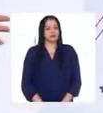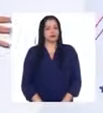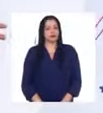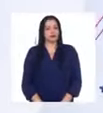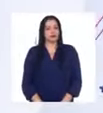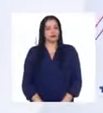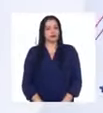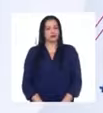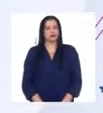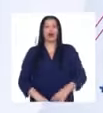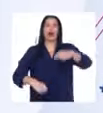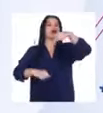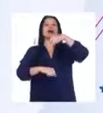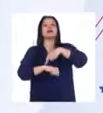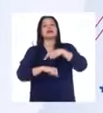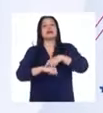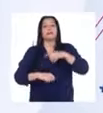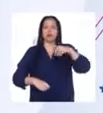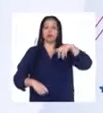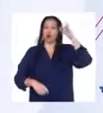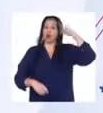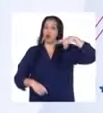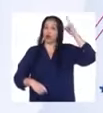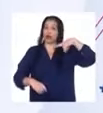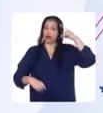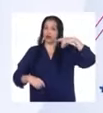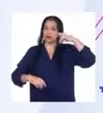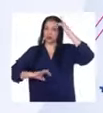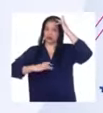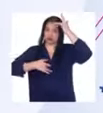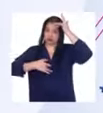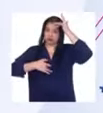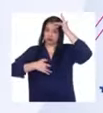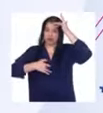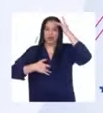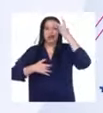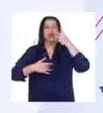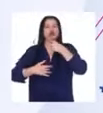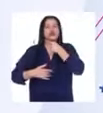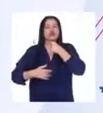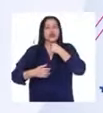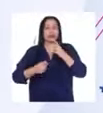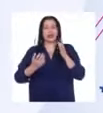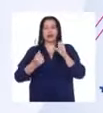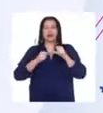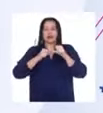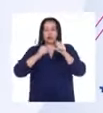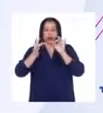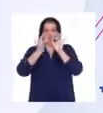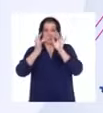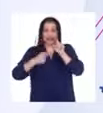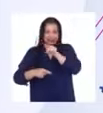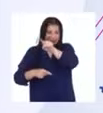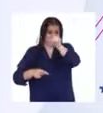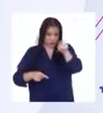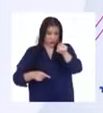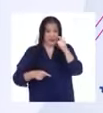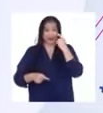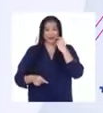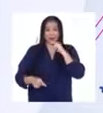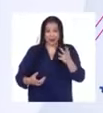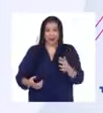En esta coyuntura de emergencia sanitaria, nos encantaría mantener la conexión con todos ustedes, chicos y chicas.